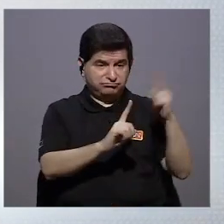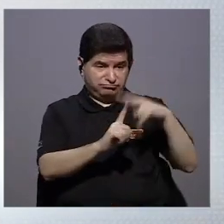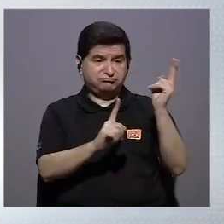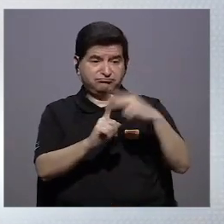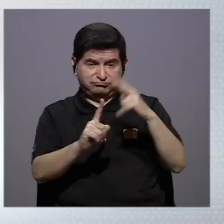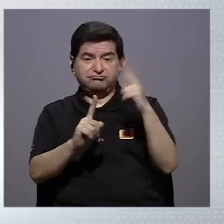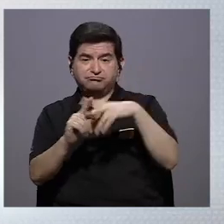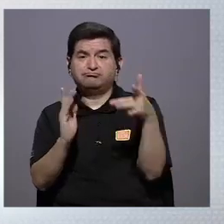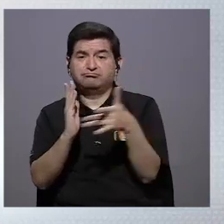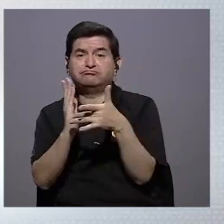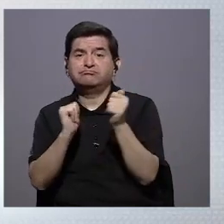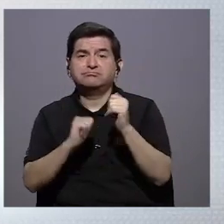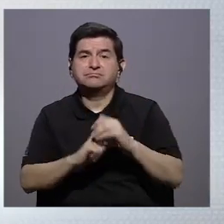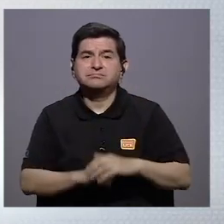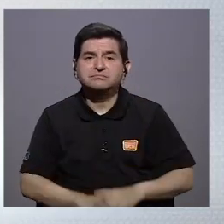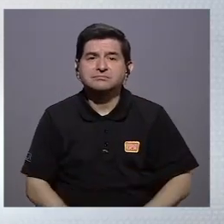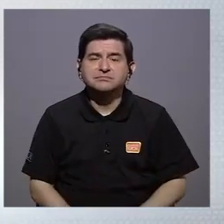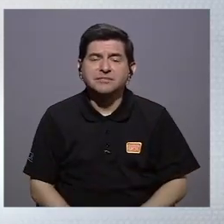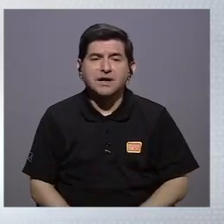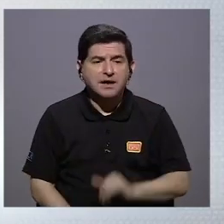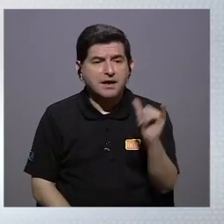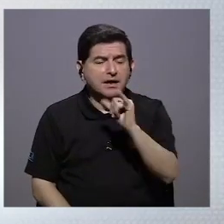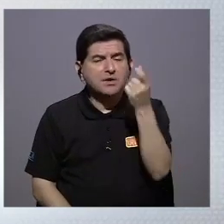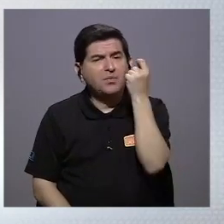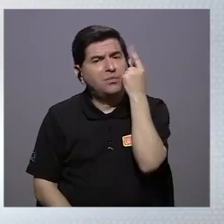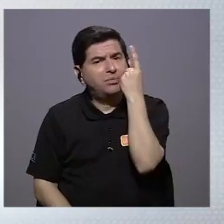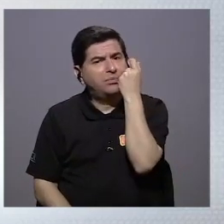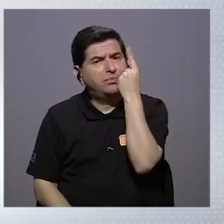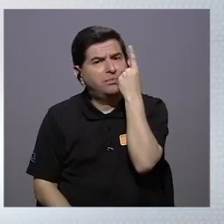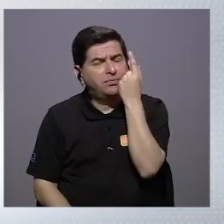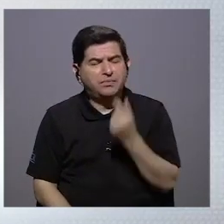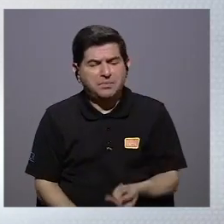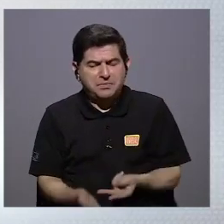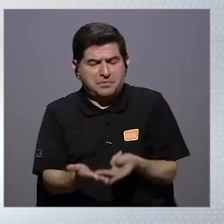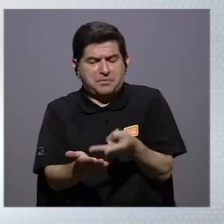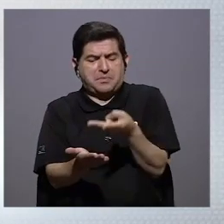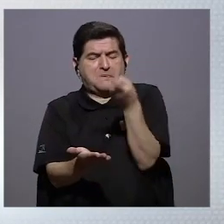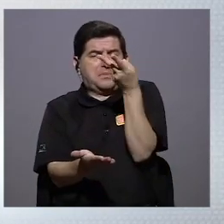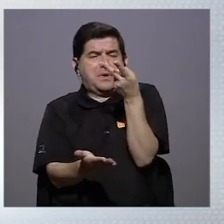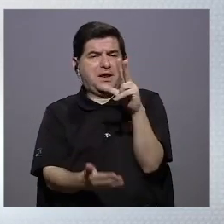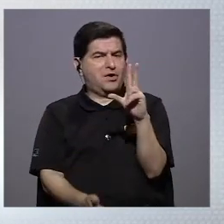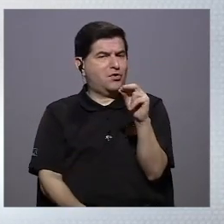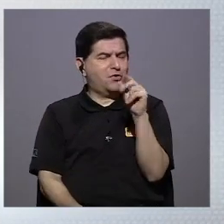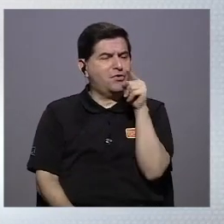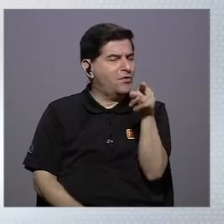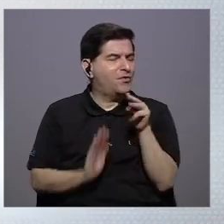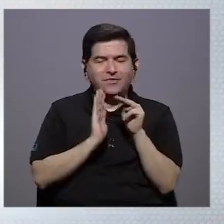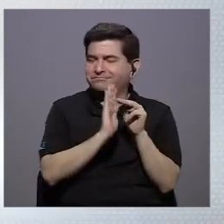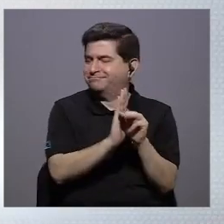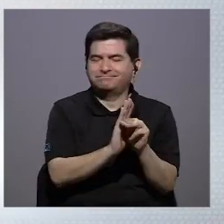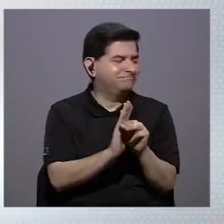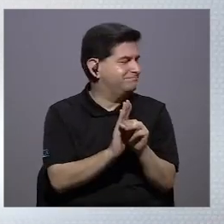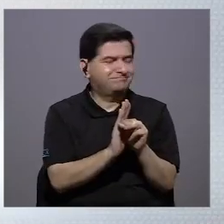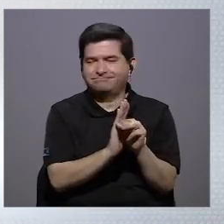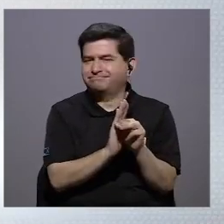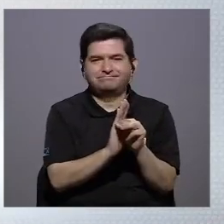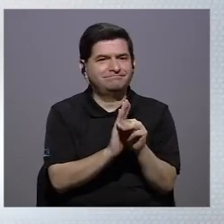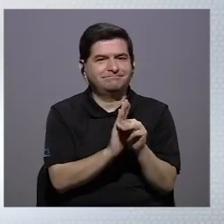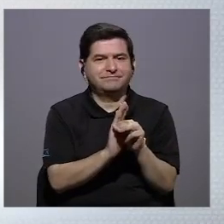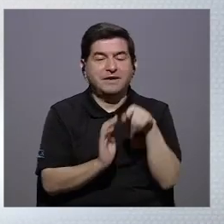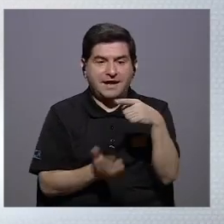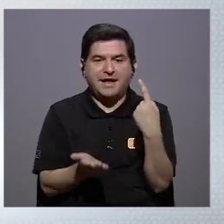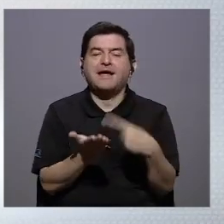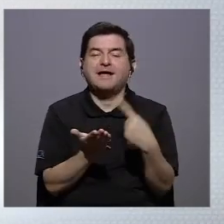implementando y también habría que entender que la riqueza no está en ese modelo sino también en